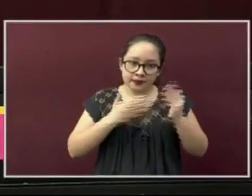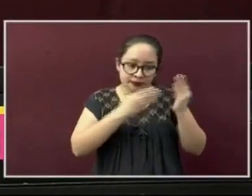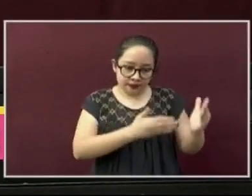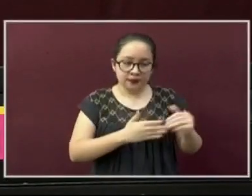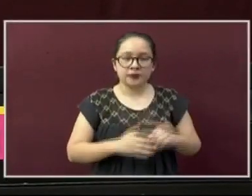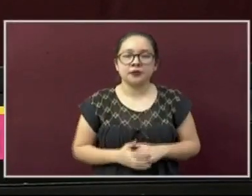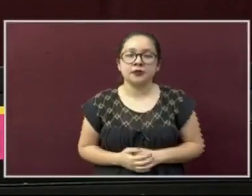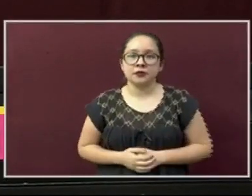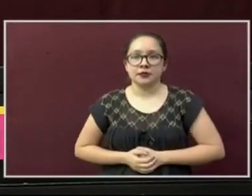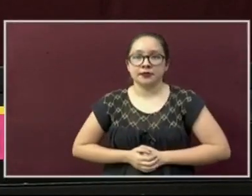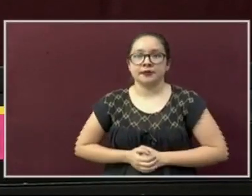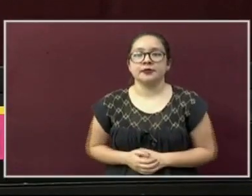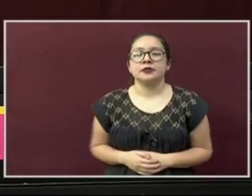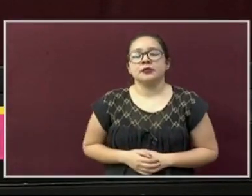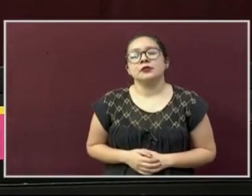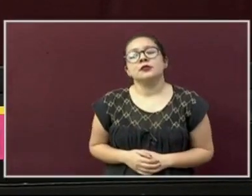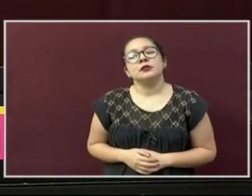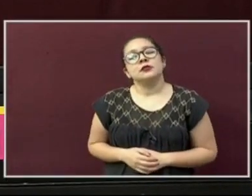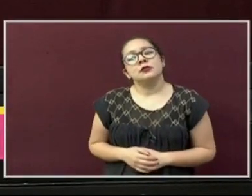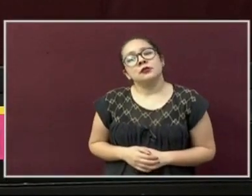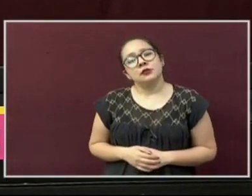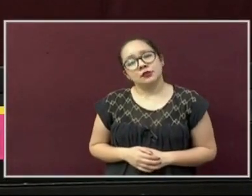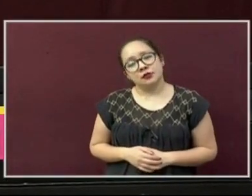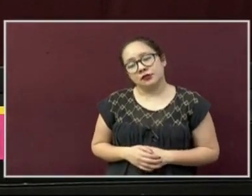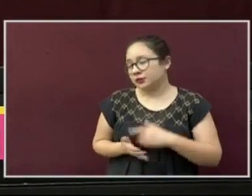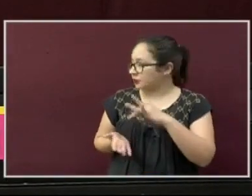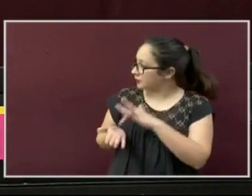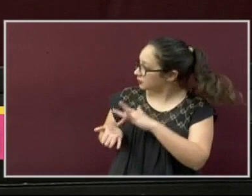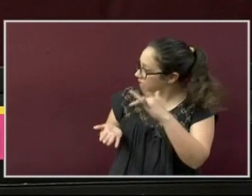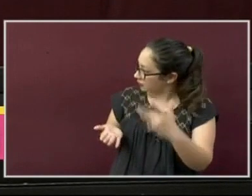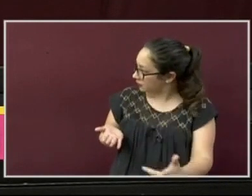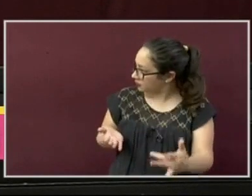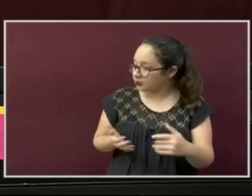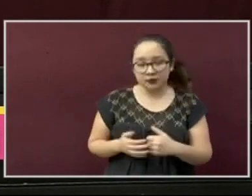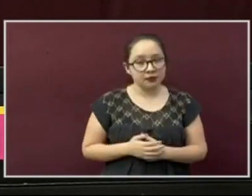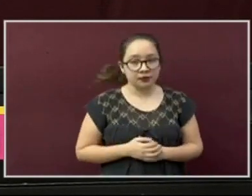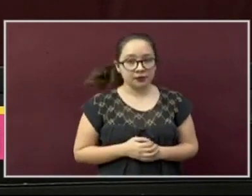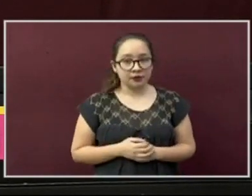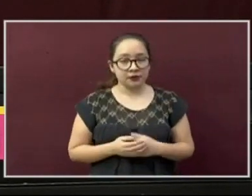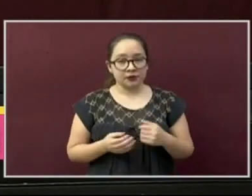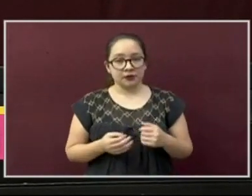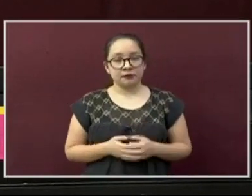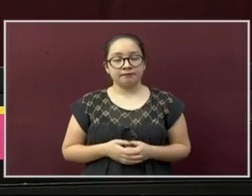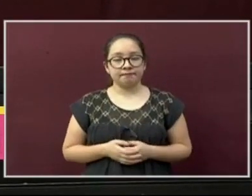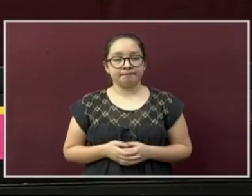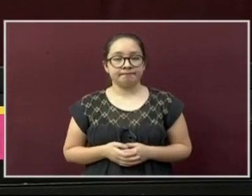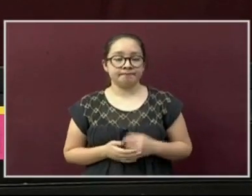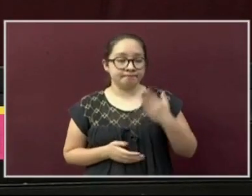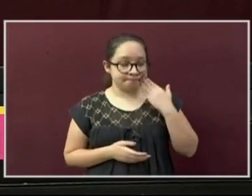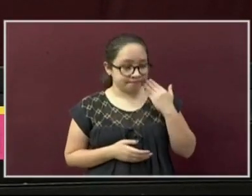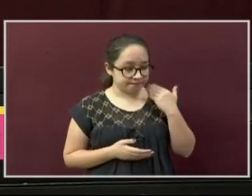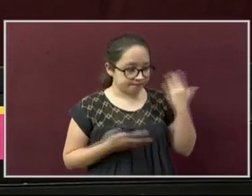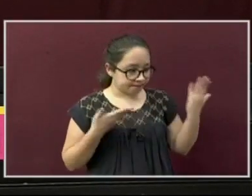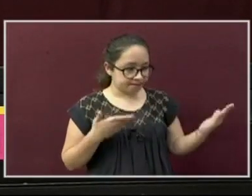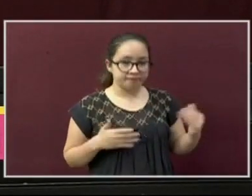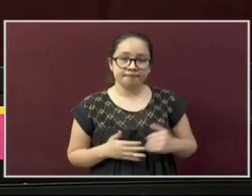Muchas gracias, muchas gracias. Muy amables doctoras, doctor. Familia Veracruzana,